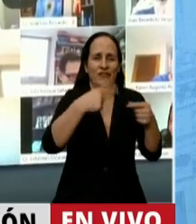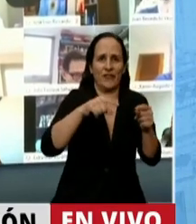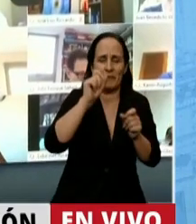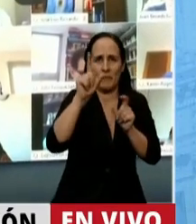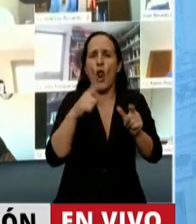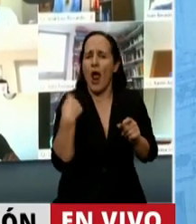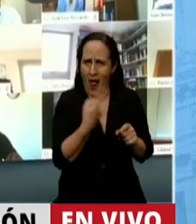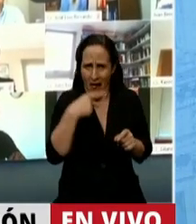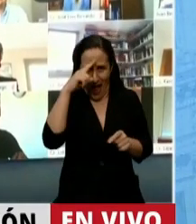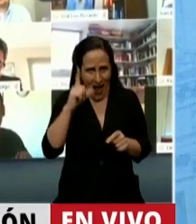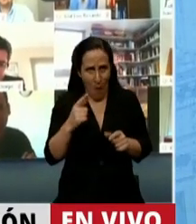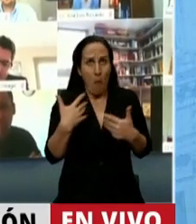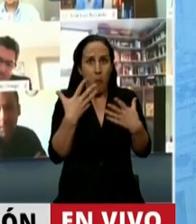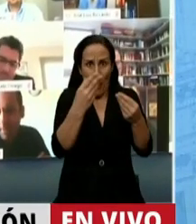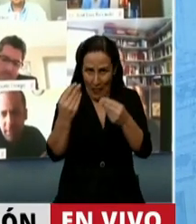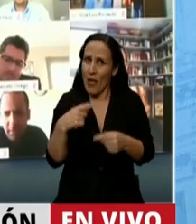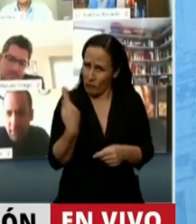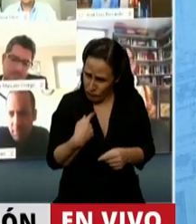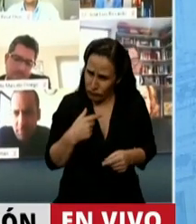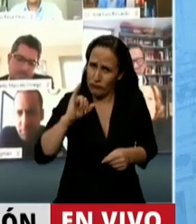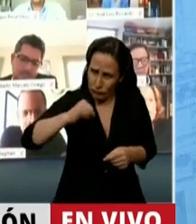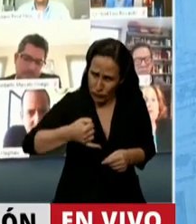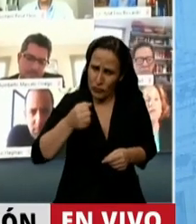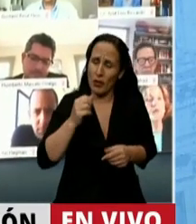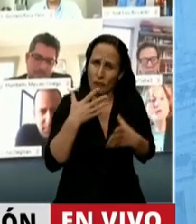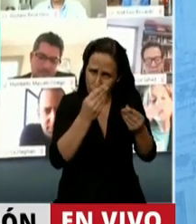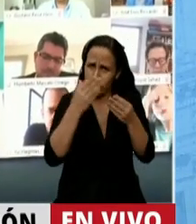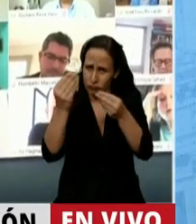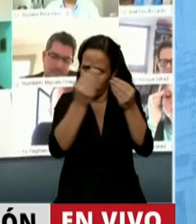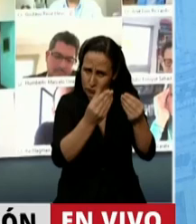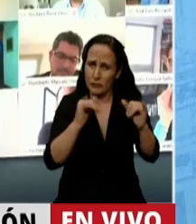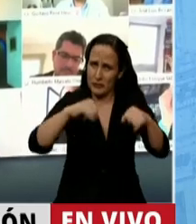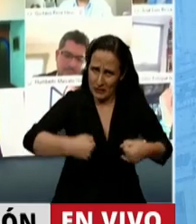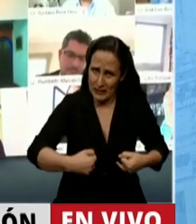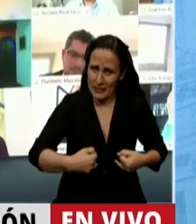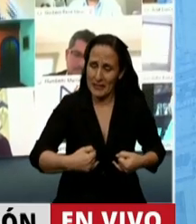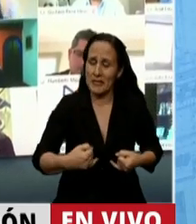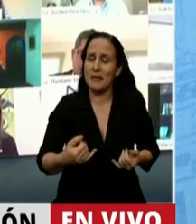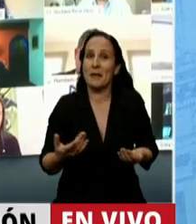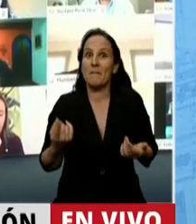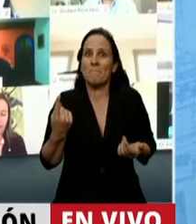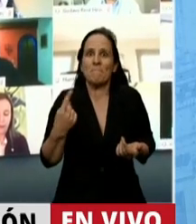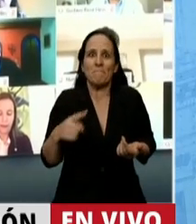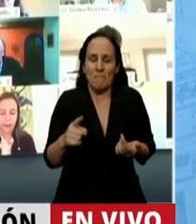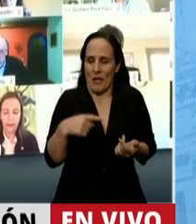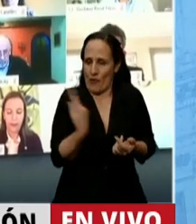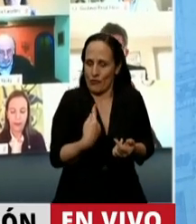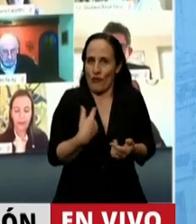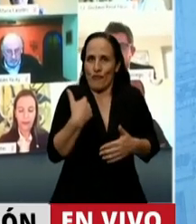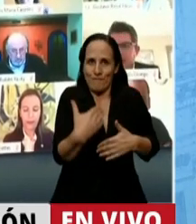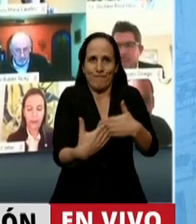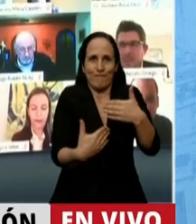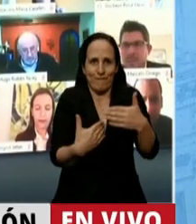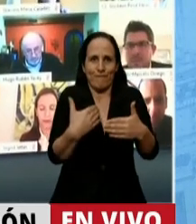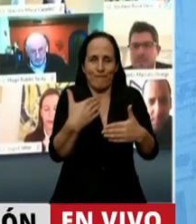acompañar, de hecho lo estamos asistiendo. Ahora, lo cierto es que continuamos avanzando a